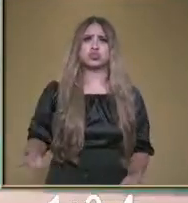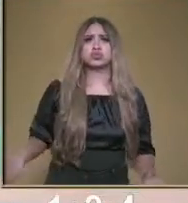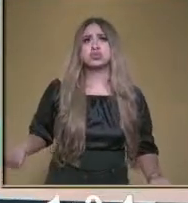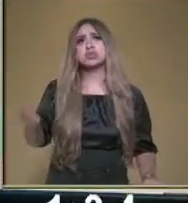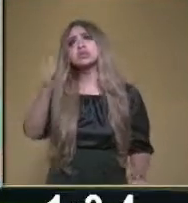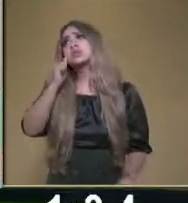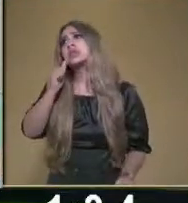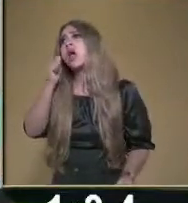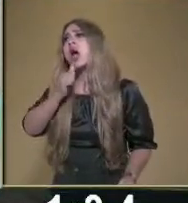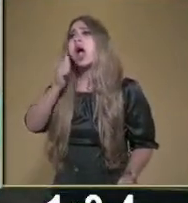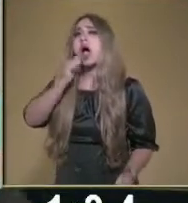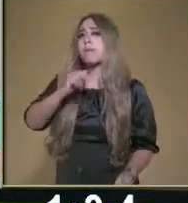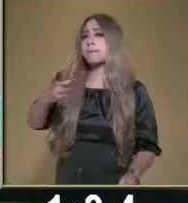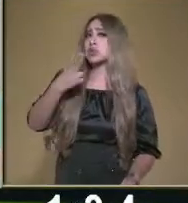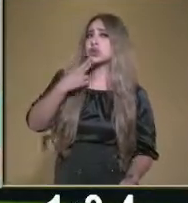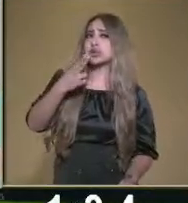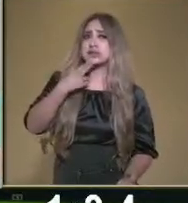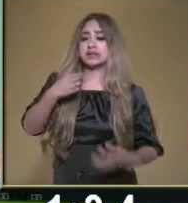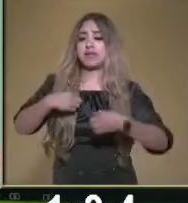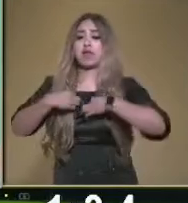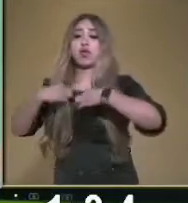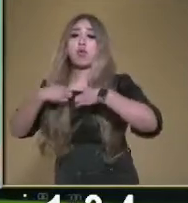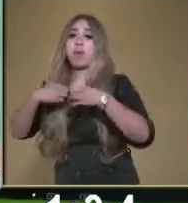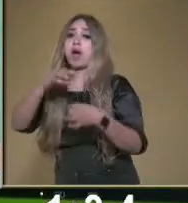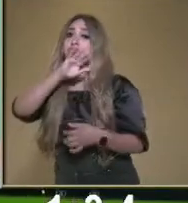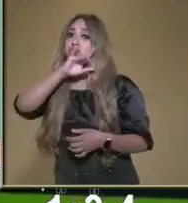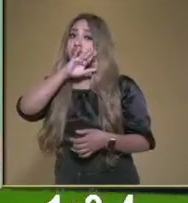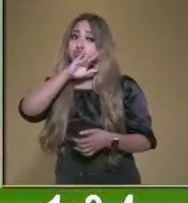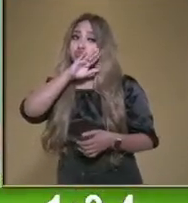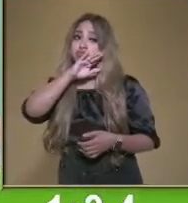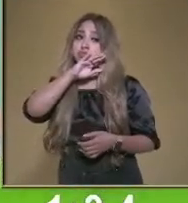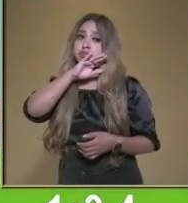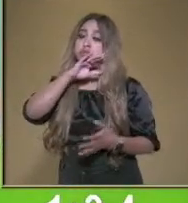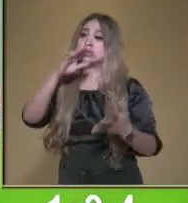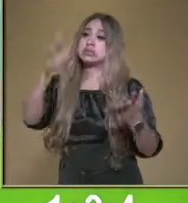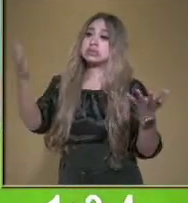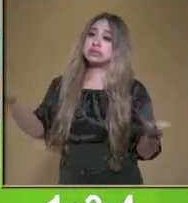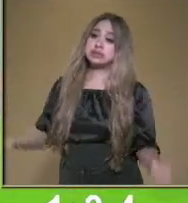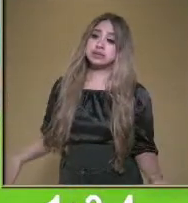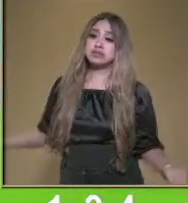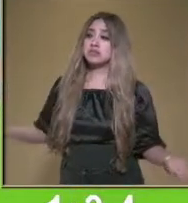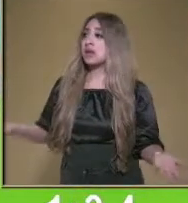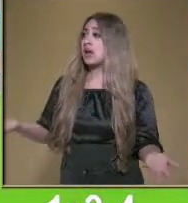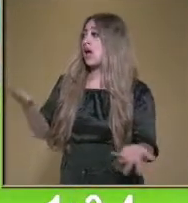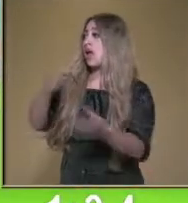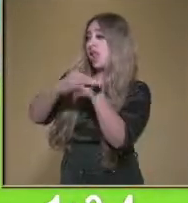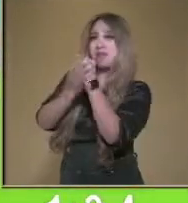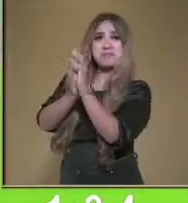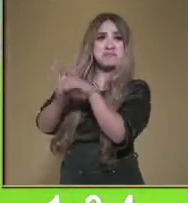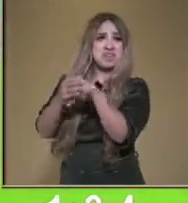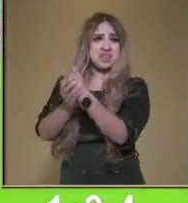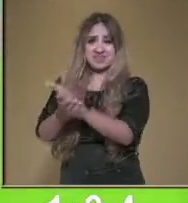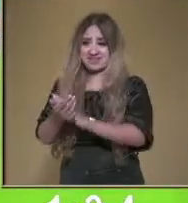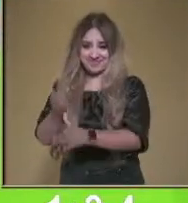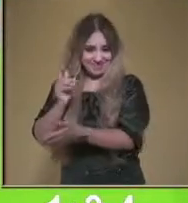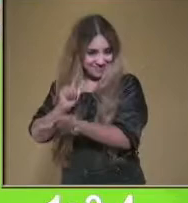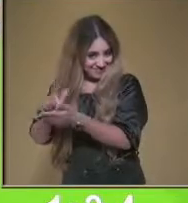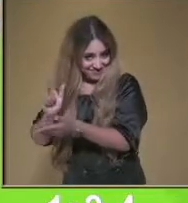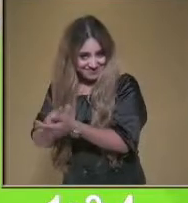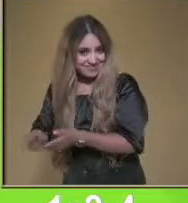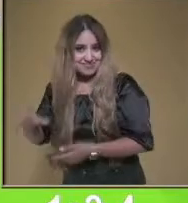usaban ropa sucia. Y regularmente, no se lavaban las manos, ni los